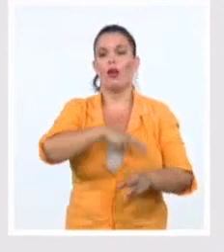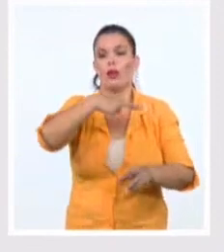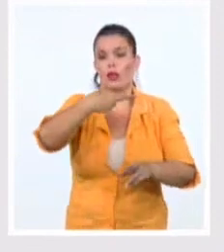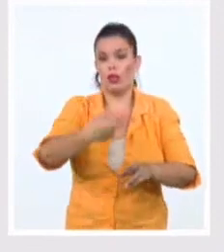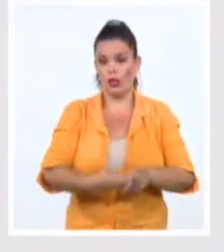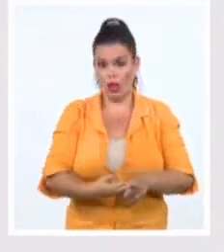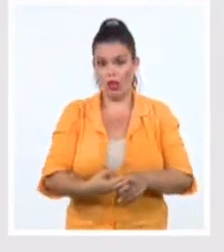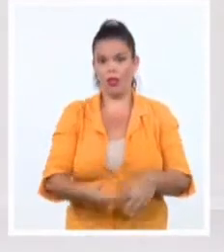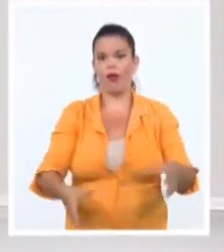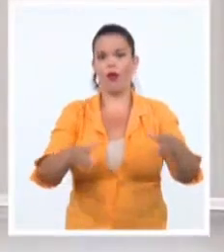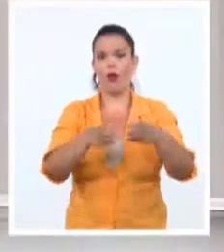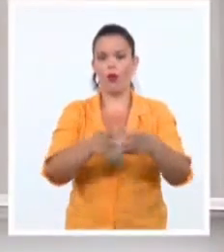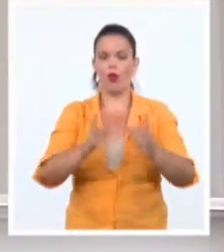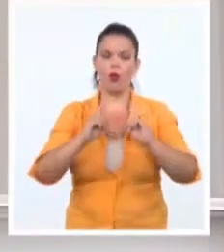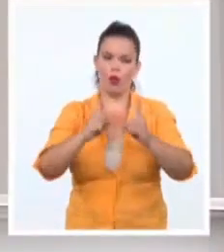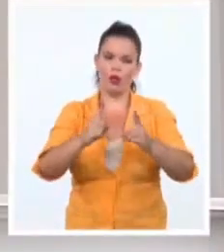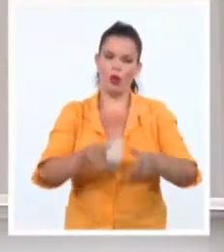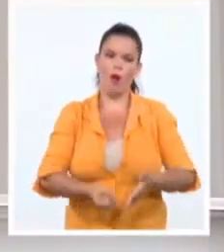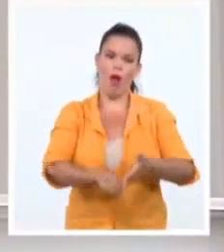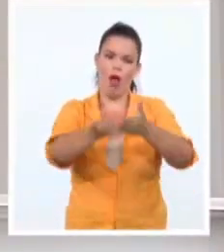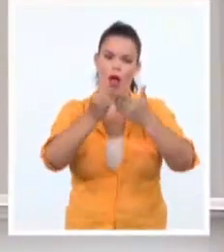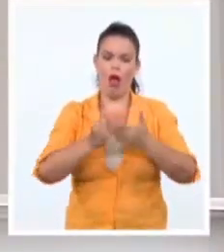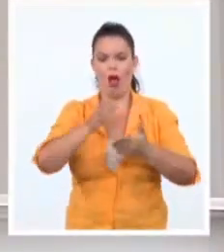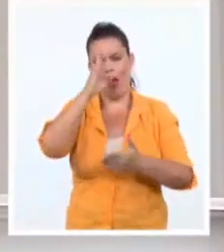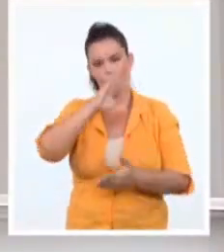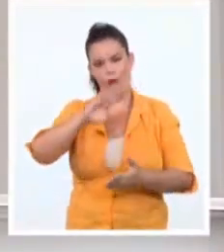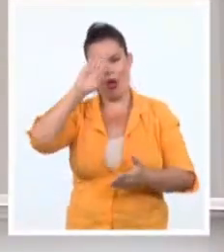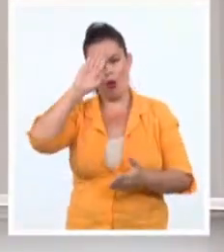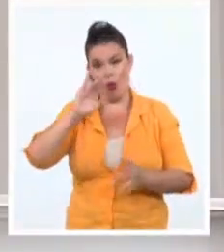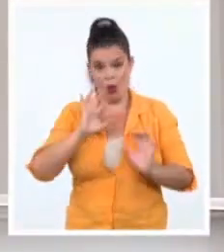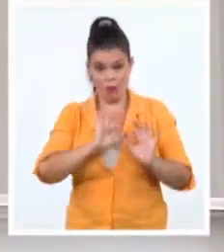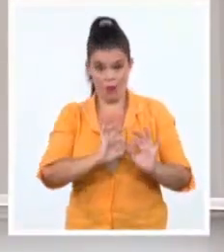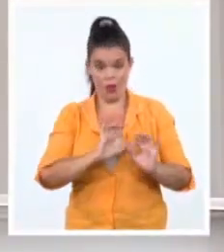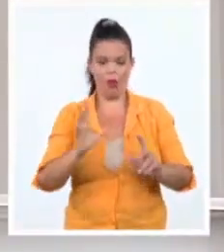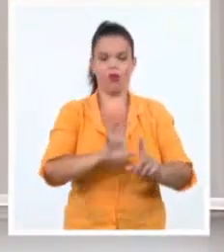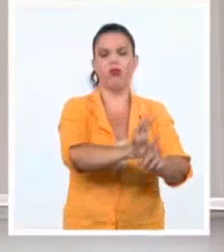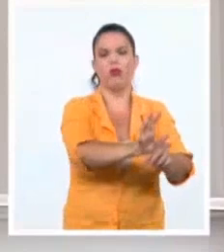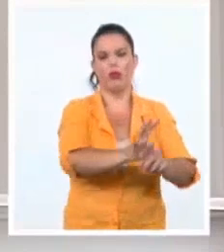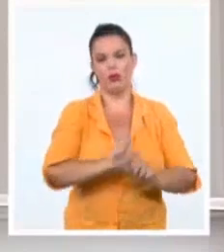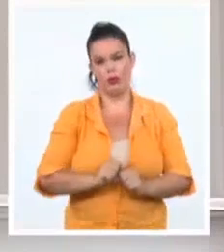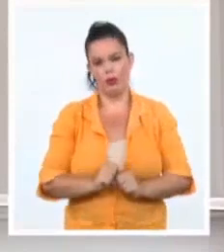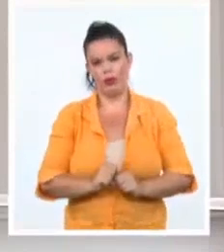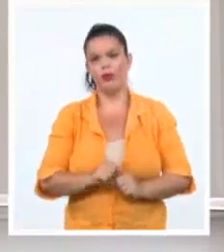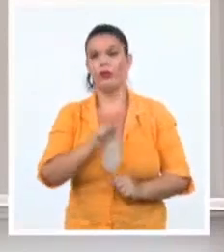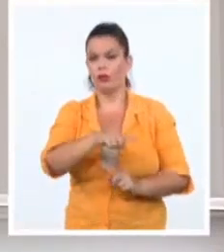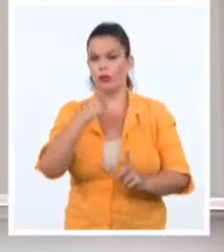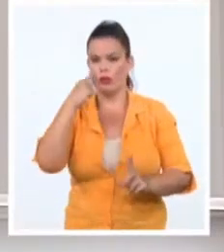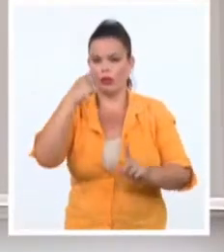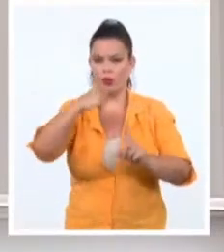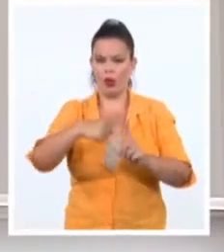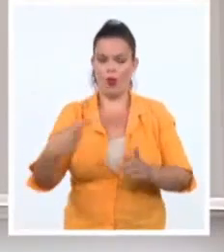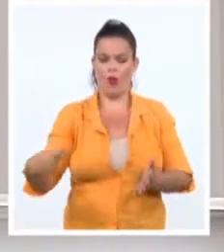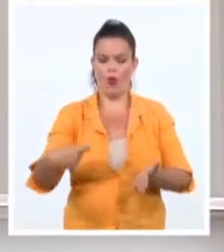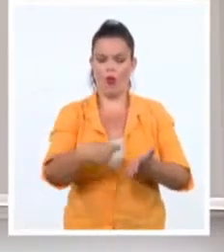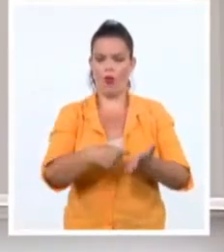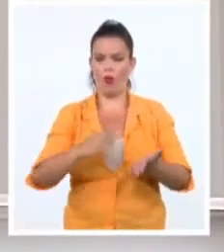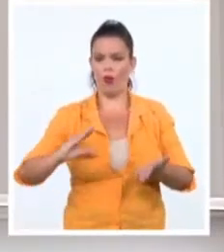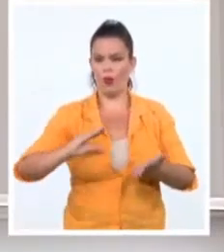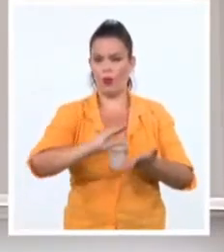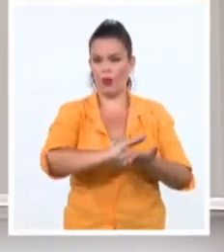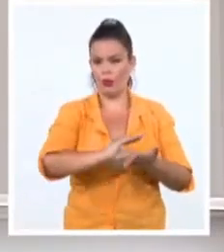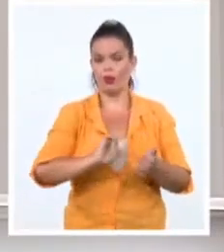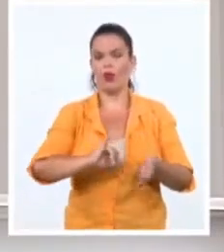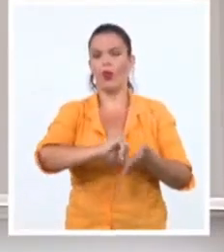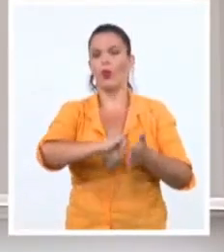Cuba. En relación con este financiamiento de proyectos